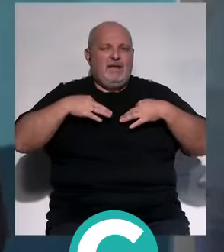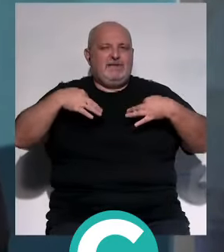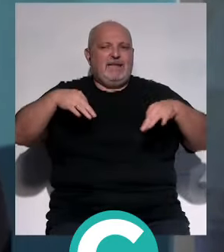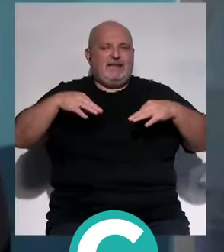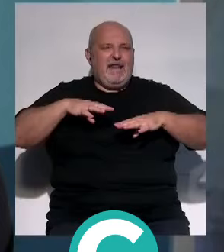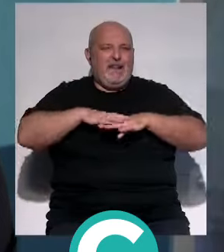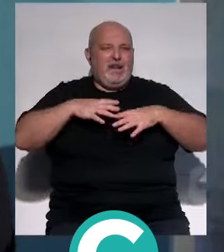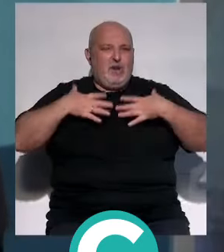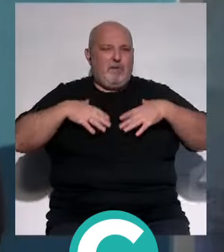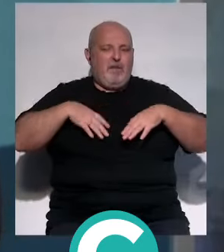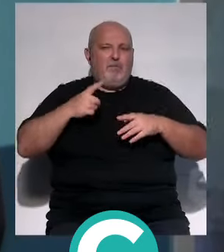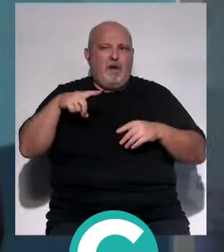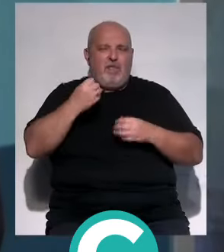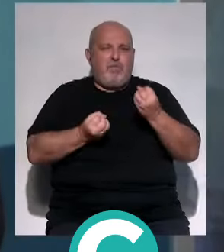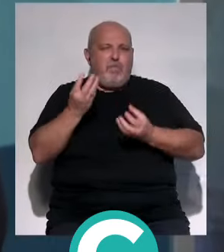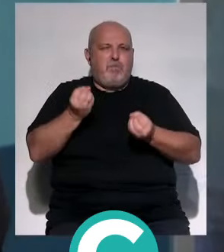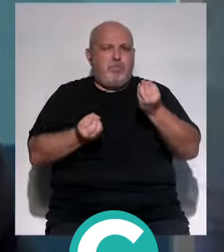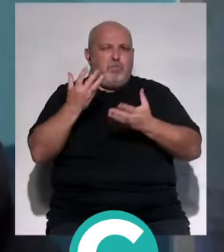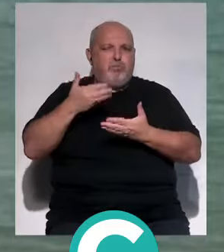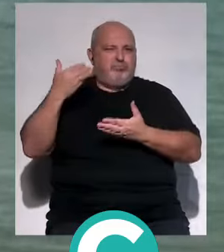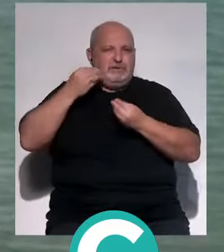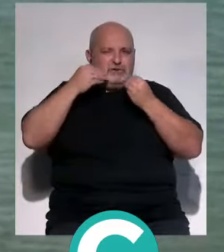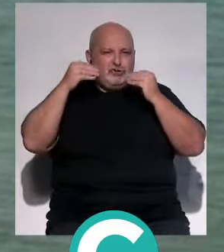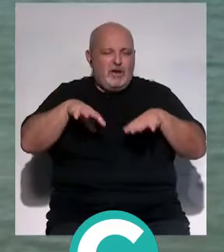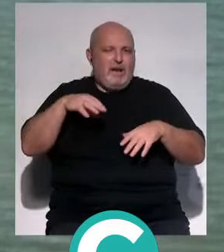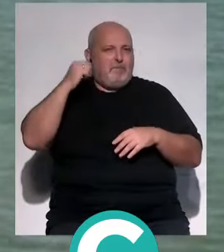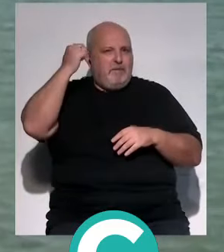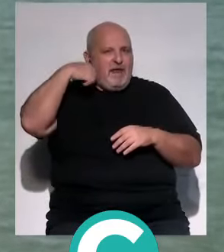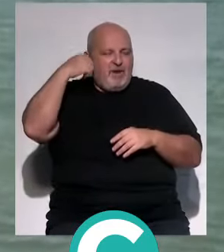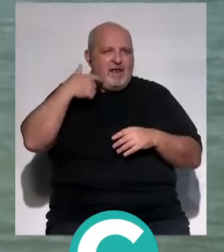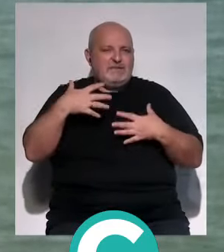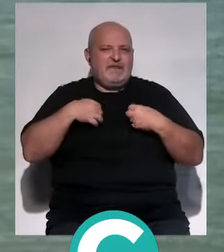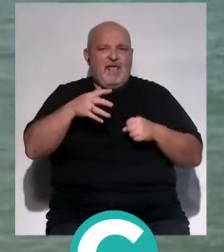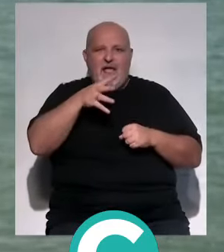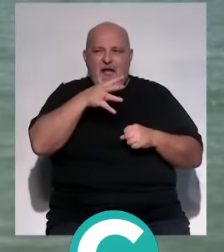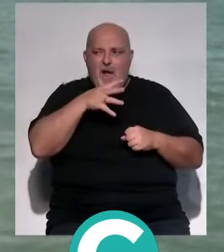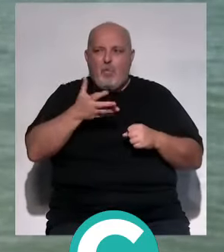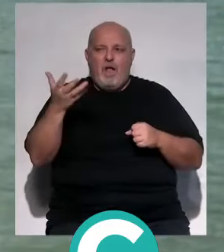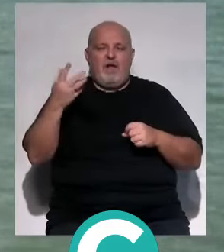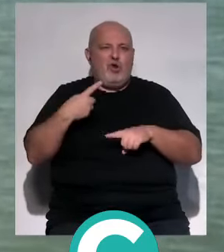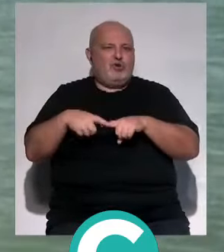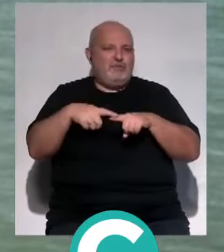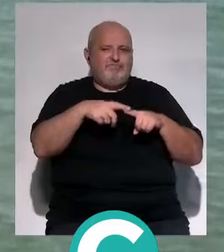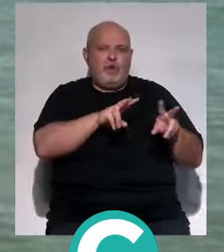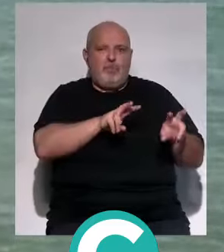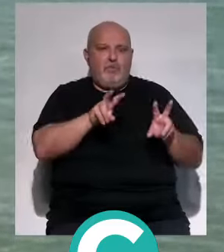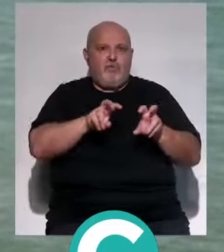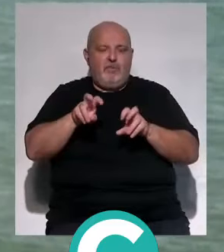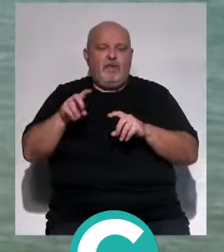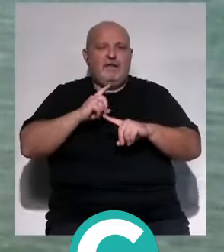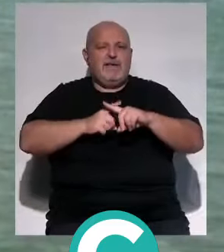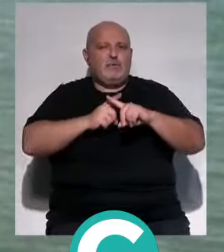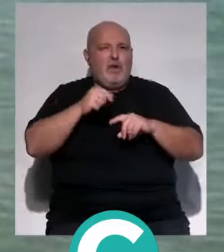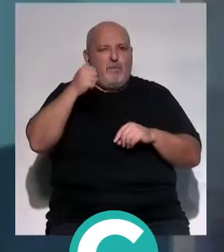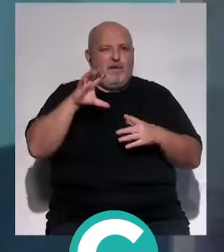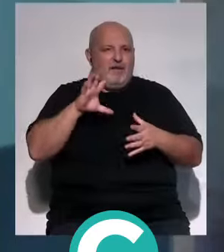Cádiz que ha dado mucho cáncer de vejiga, el tema de piedras, la salud, el agua, temas también novedosos como la salud sexual del